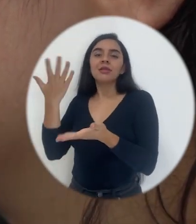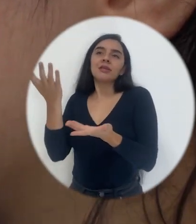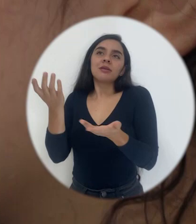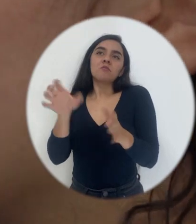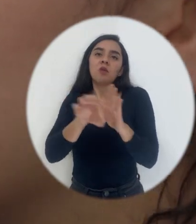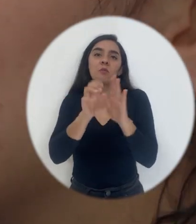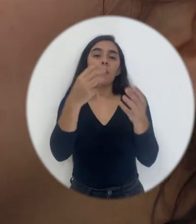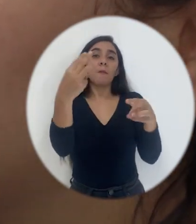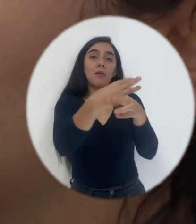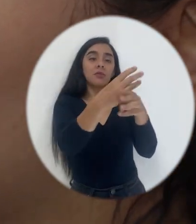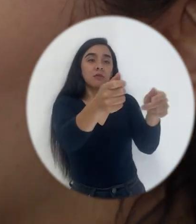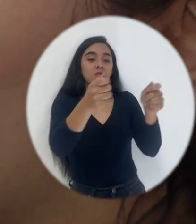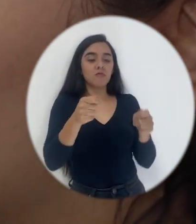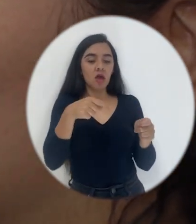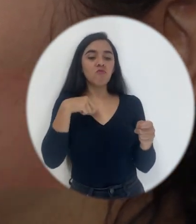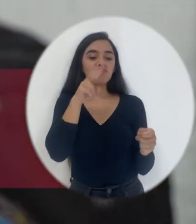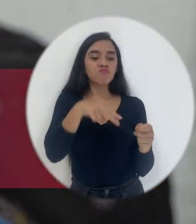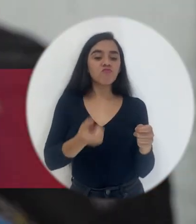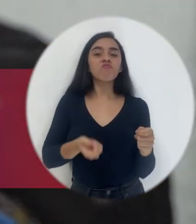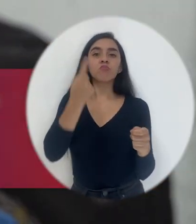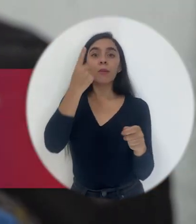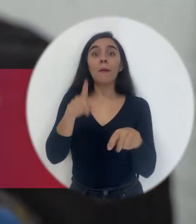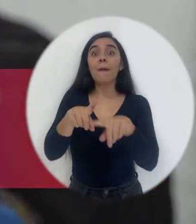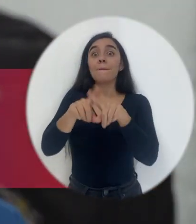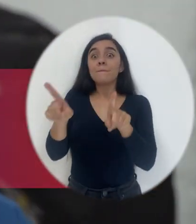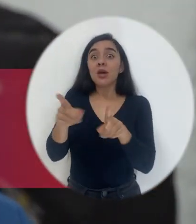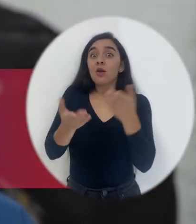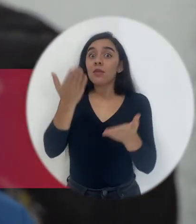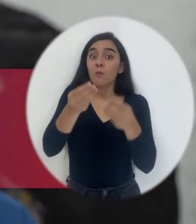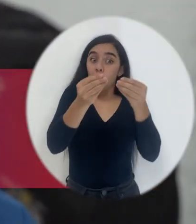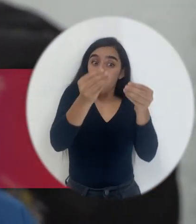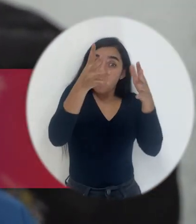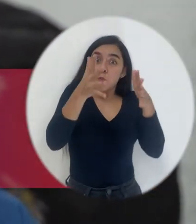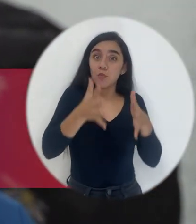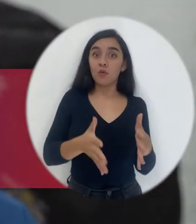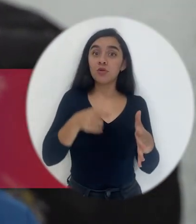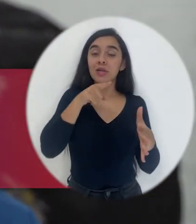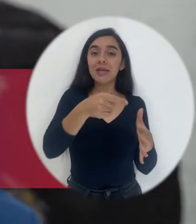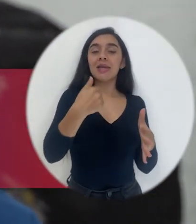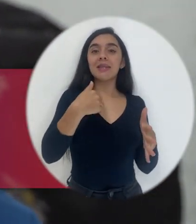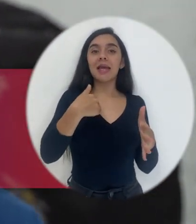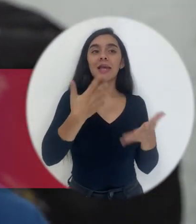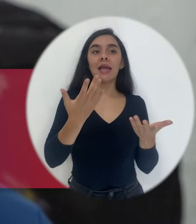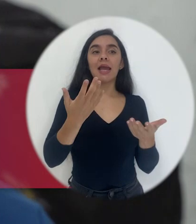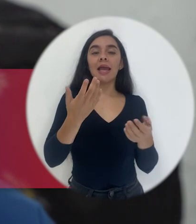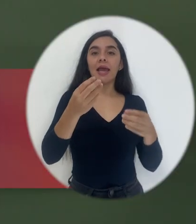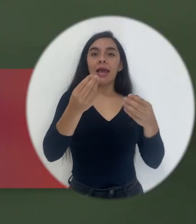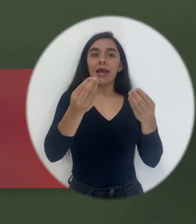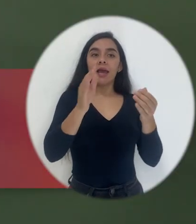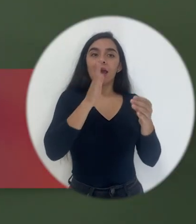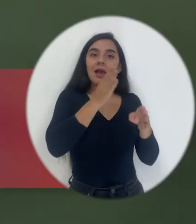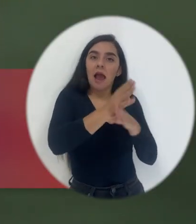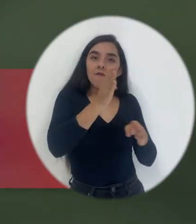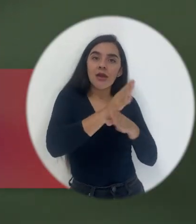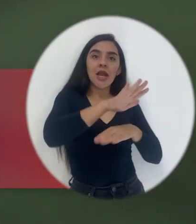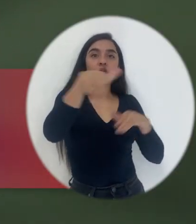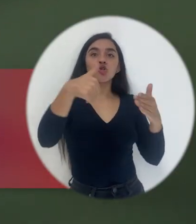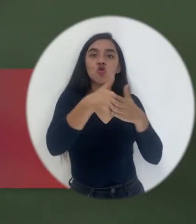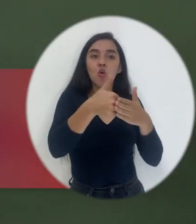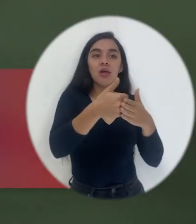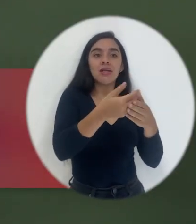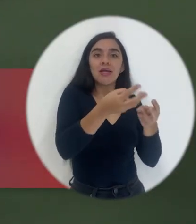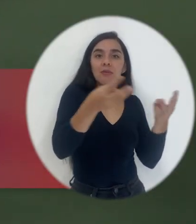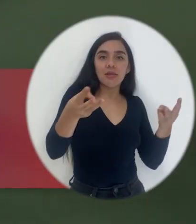fácil tomar algo de matemáticas y leerlo y entenderlo, pero tal vez un maestro que tiene formación en todas las materias y tiene